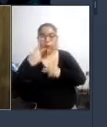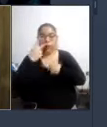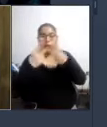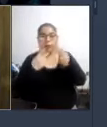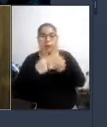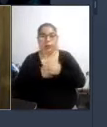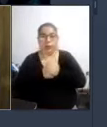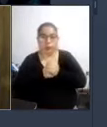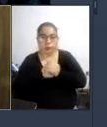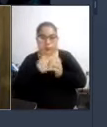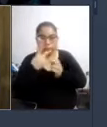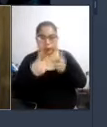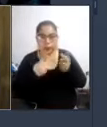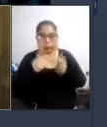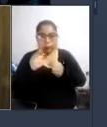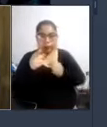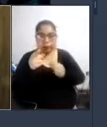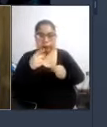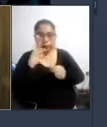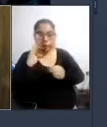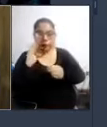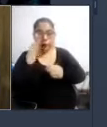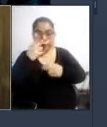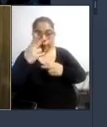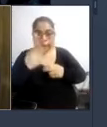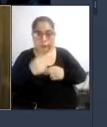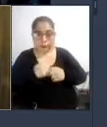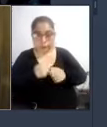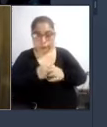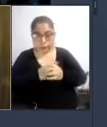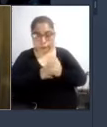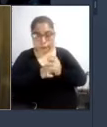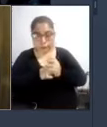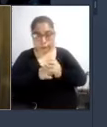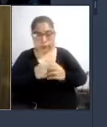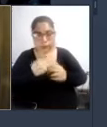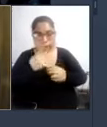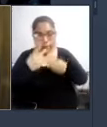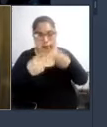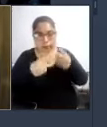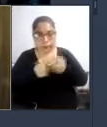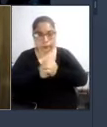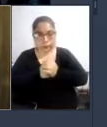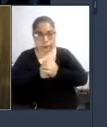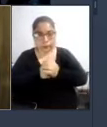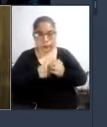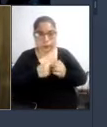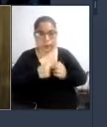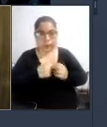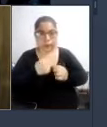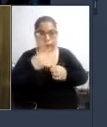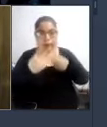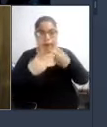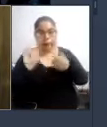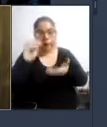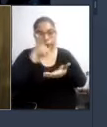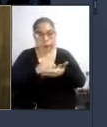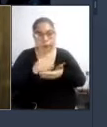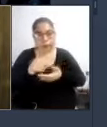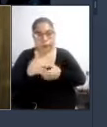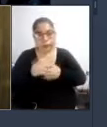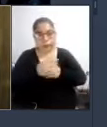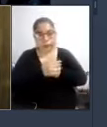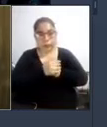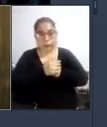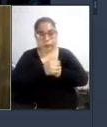el doctor Fernando Tarquino y bueno a mi vecino José Isola un abrazo para todos cuídense